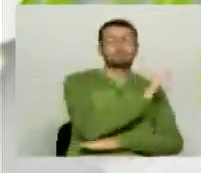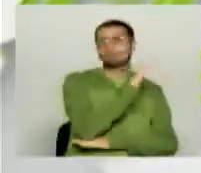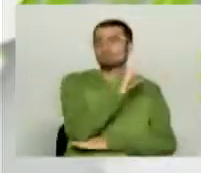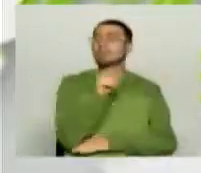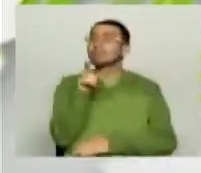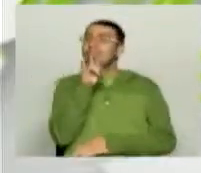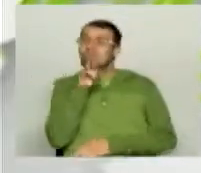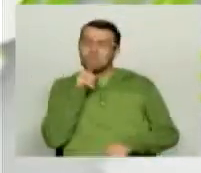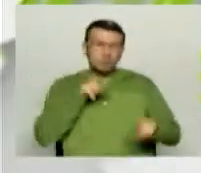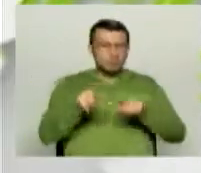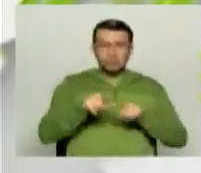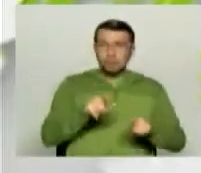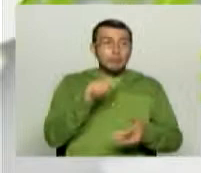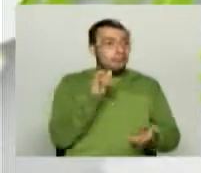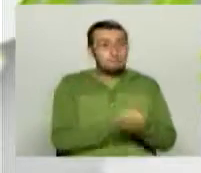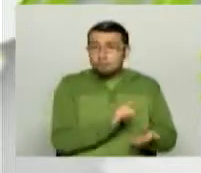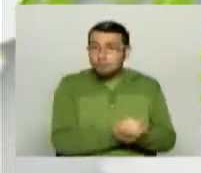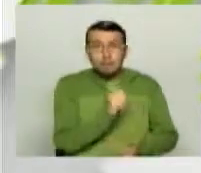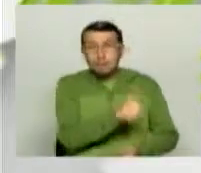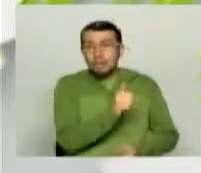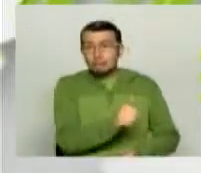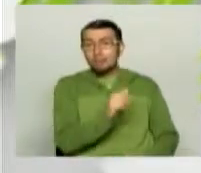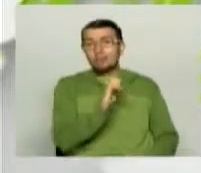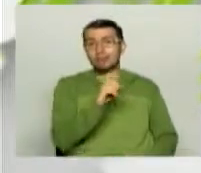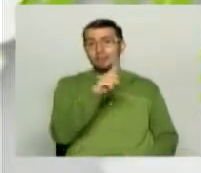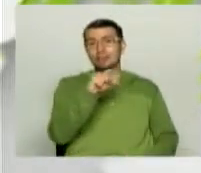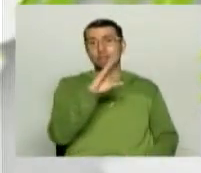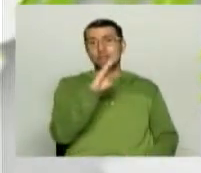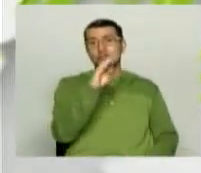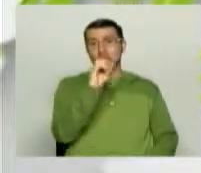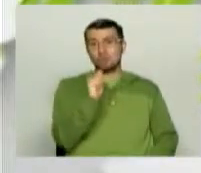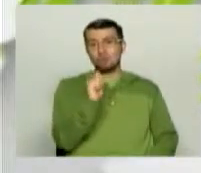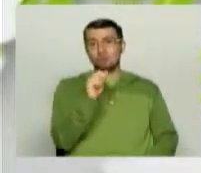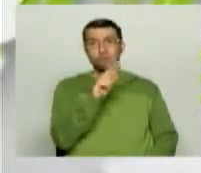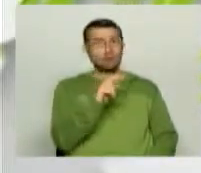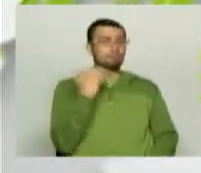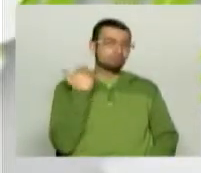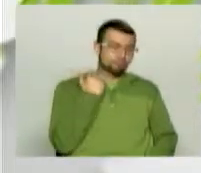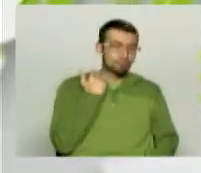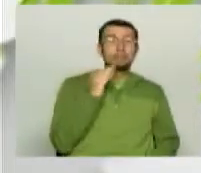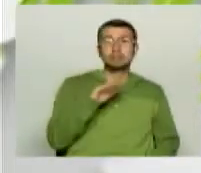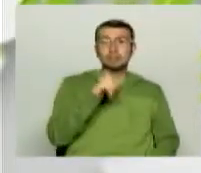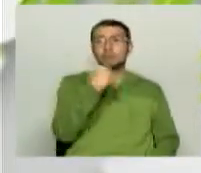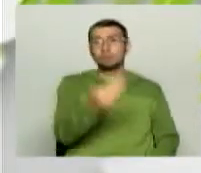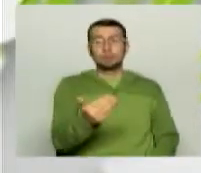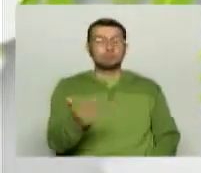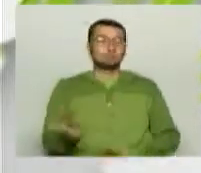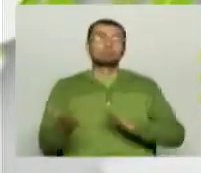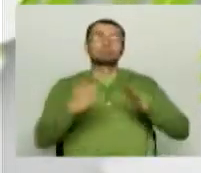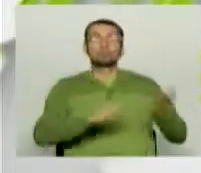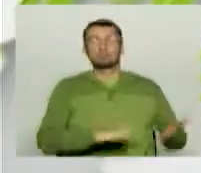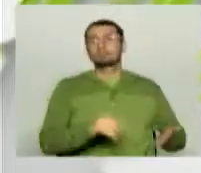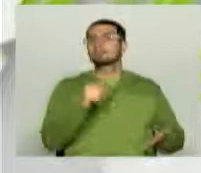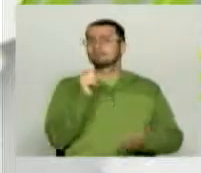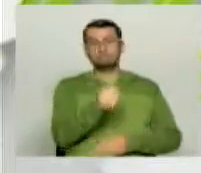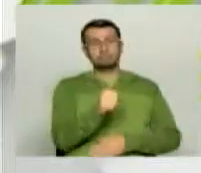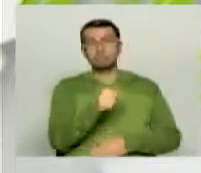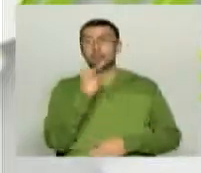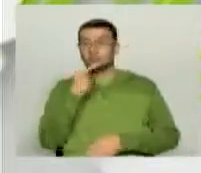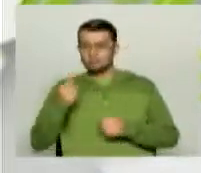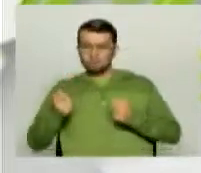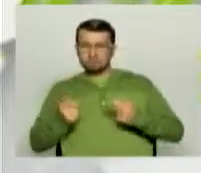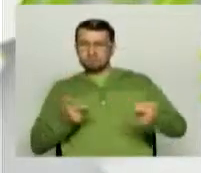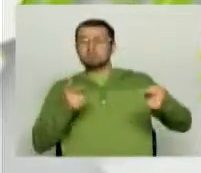se produjo el autogol de Andrés Escobar, que meses después le costaría la vida en un ataque atribuido a la mafia.